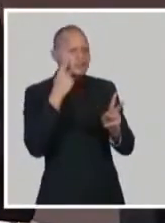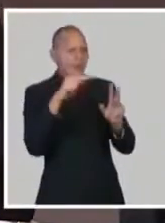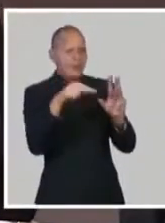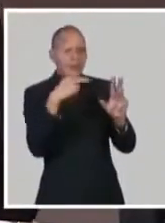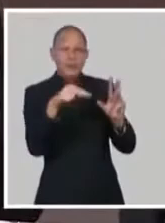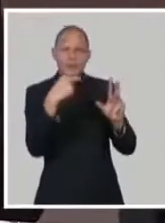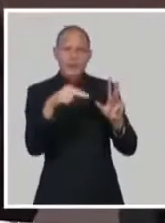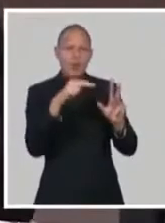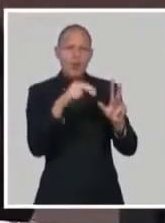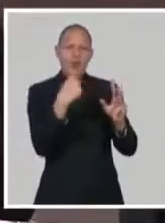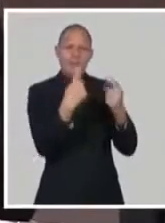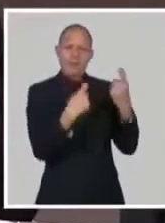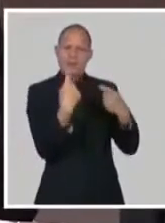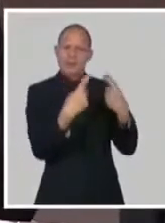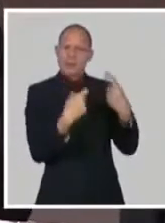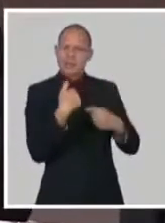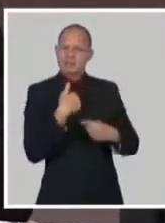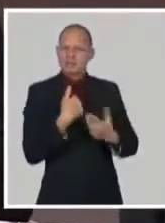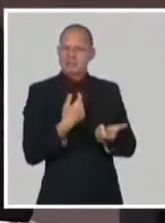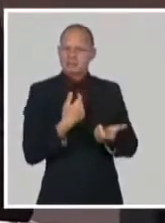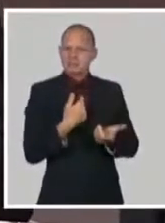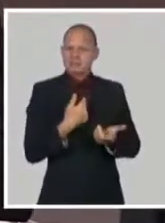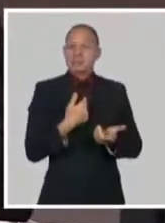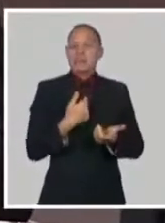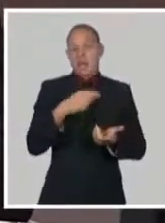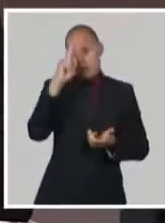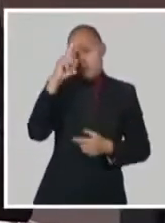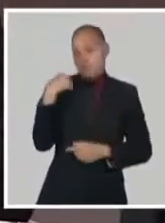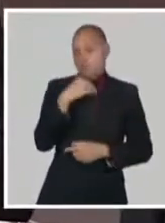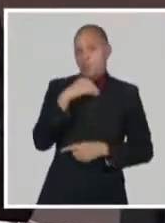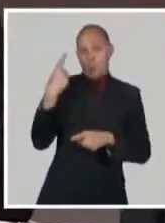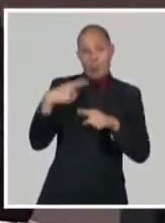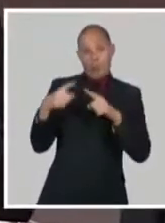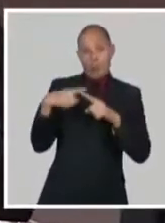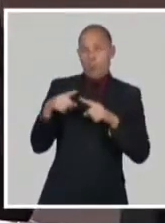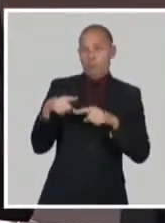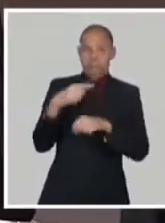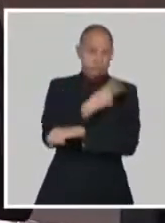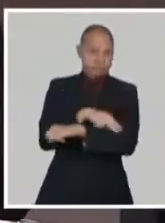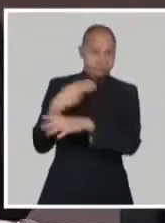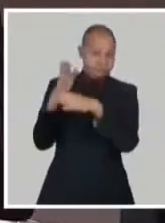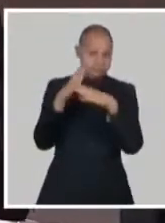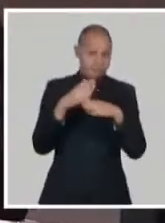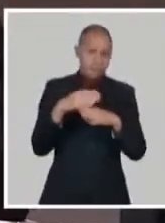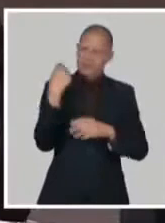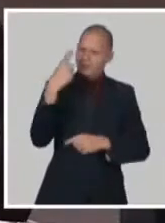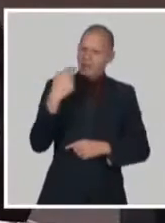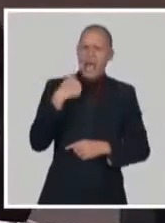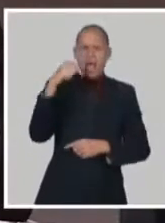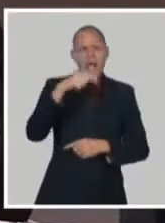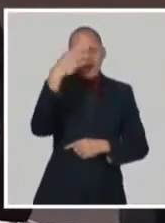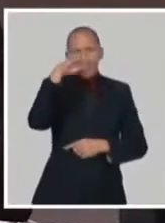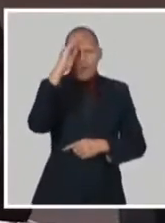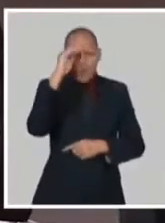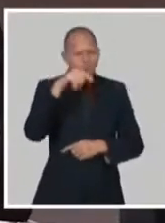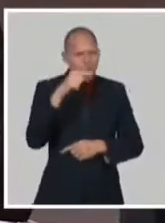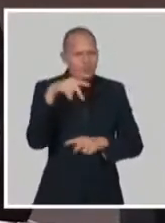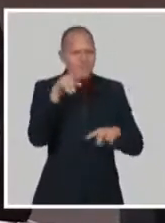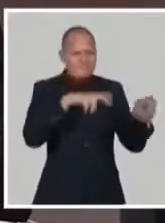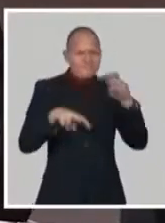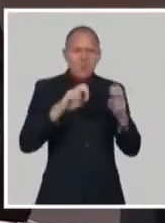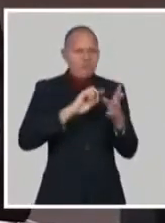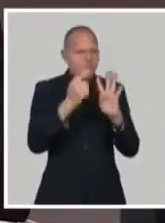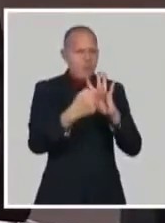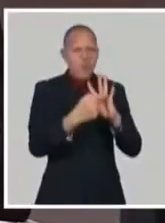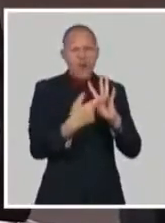precisamente sobre estos temas, por qué trabajar en cuatro candidatos y por qué no concentrar los esfuerzos en uno de ellos.